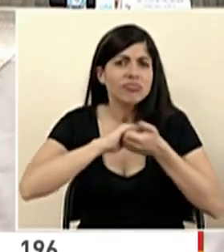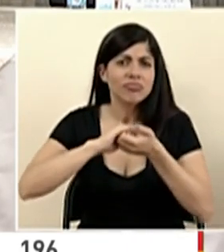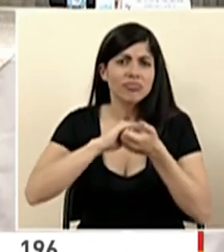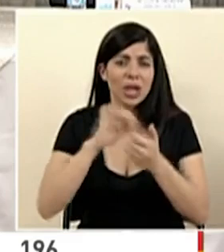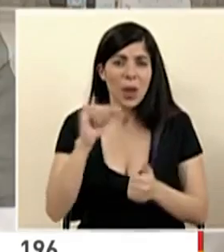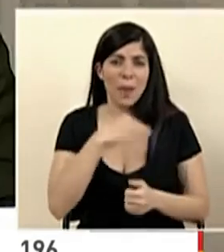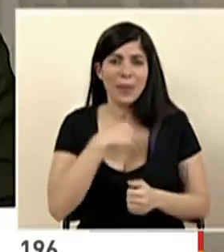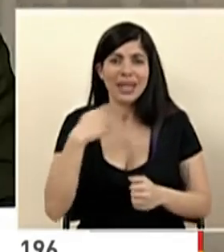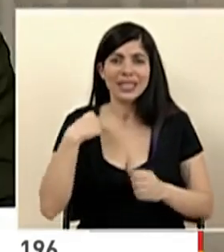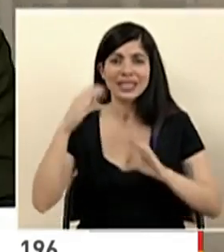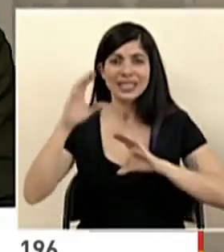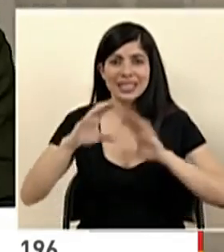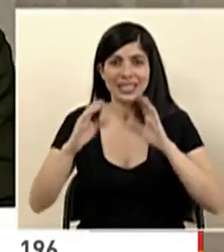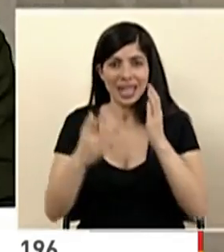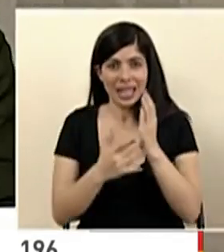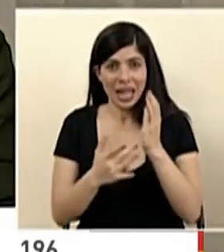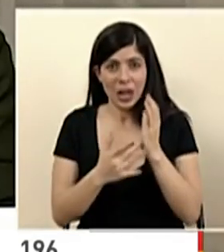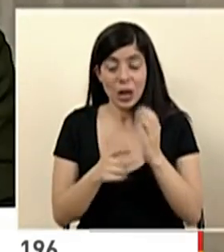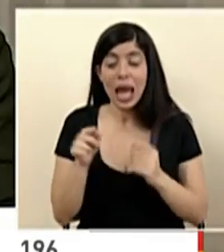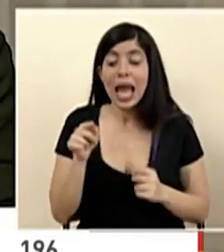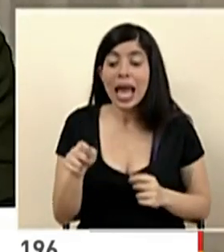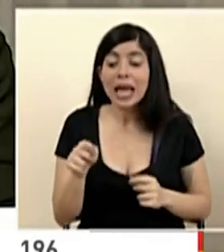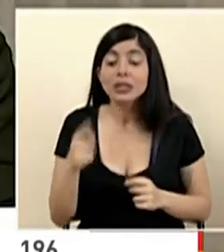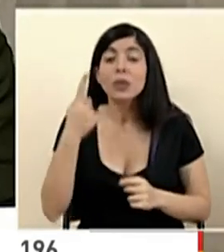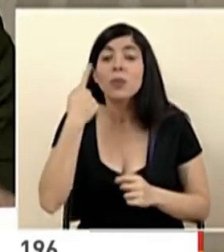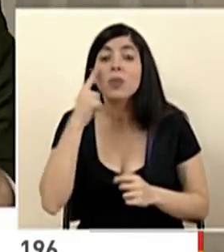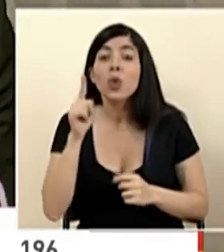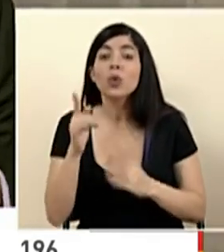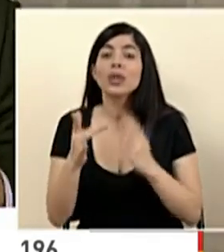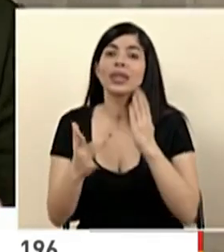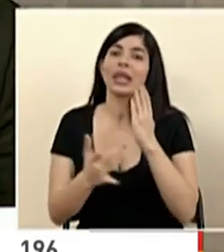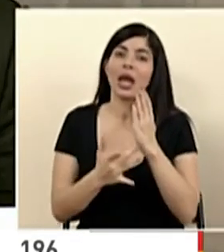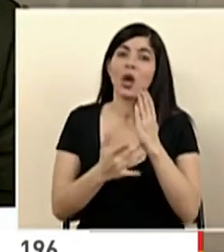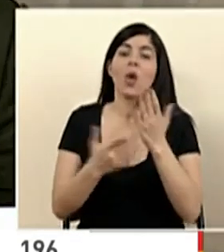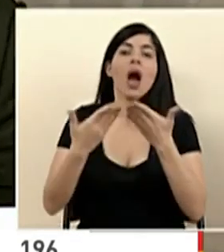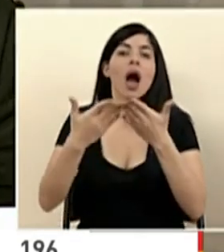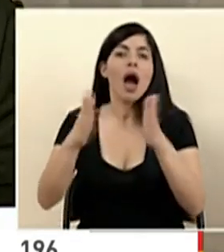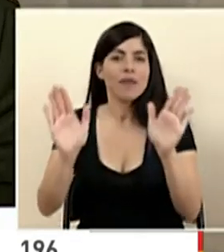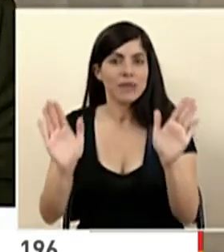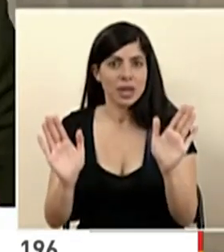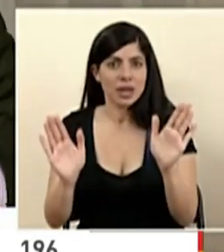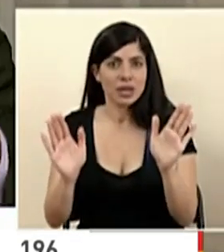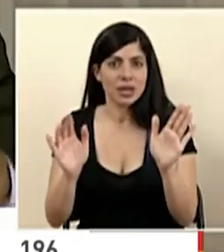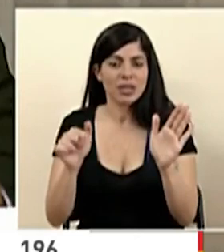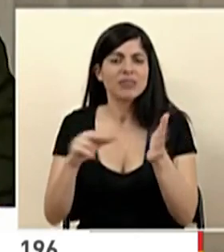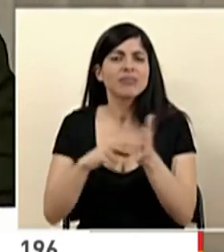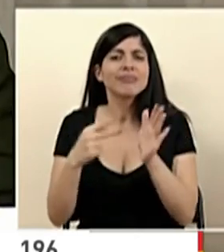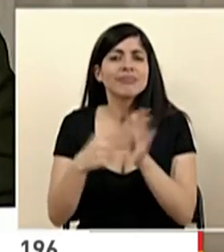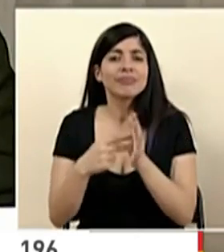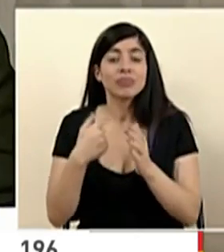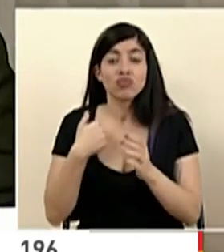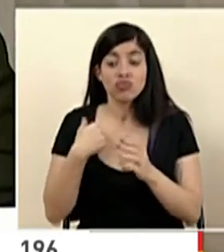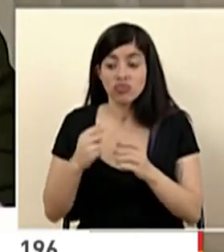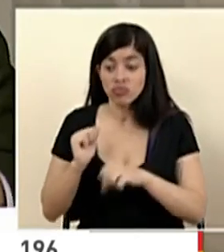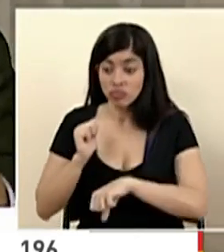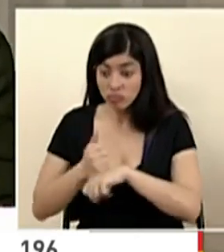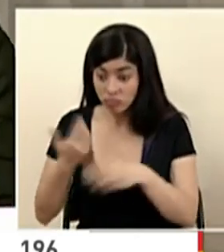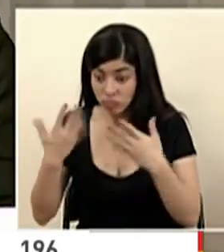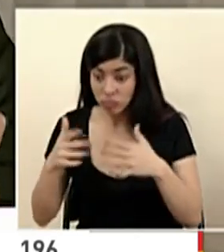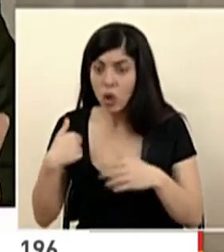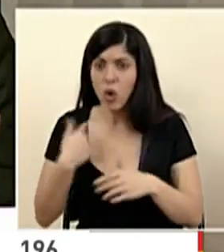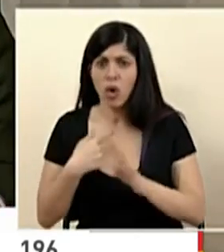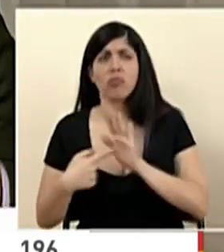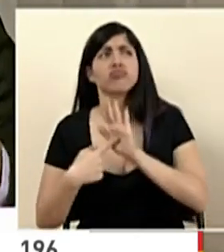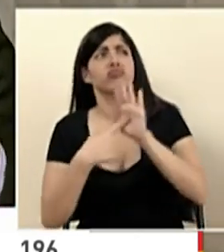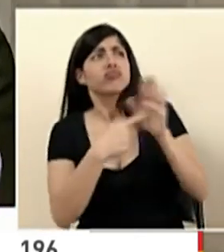Como lo dijo el Ministro de Ciencia y Tecnología, esto sería a partir de una tecnología abierta y que nos permitiría compartir esto con